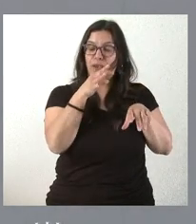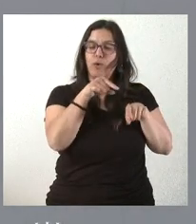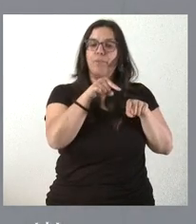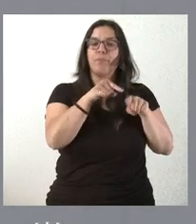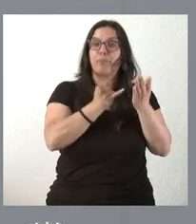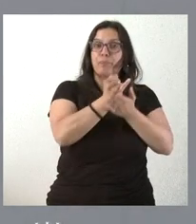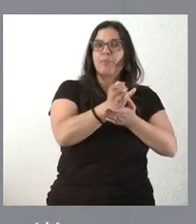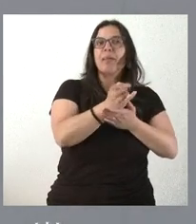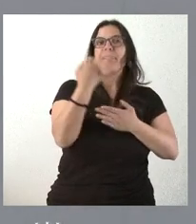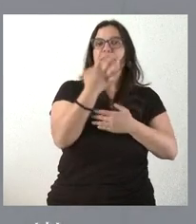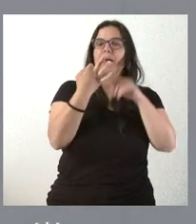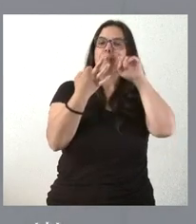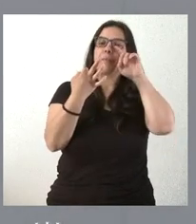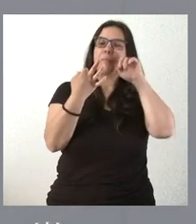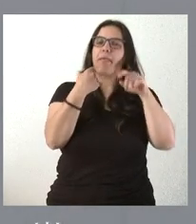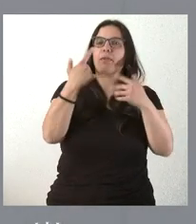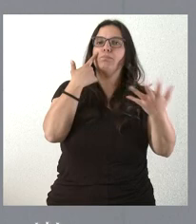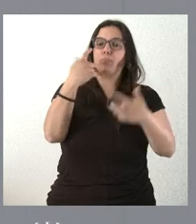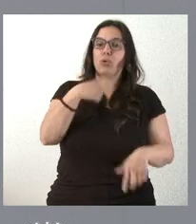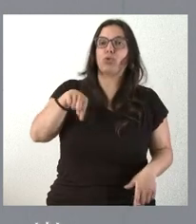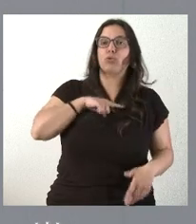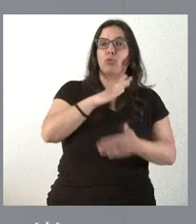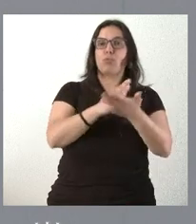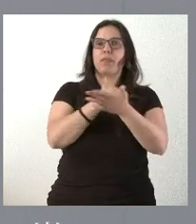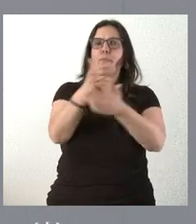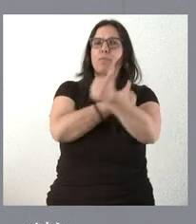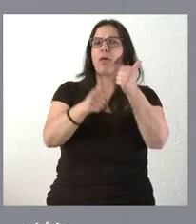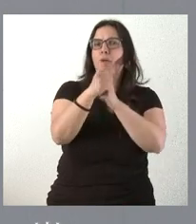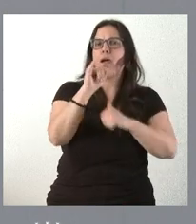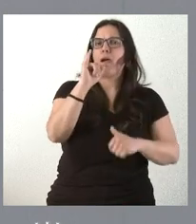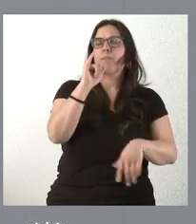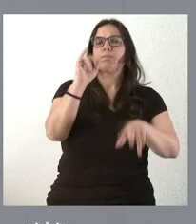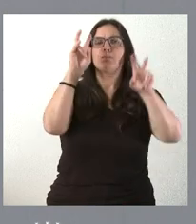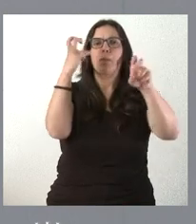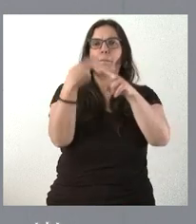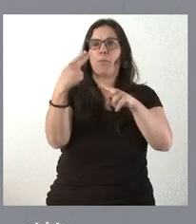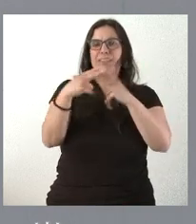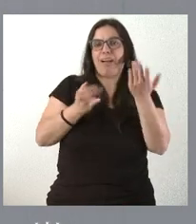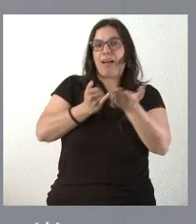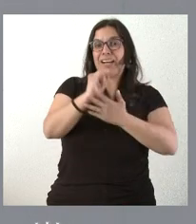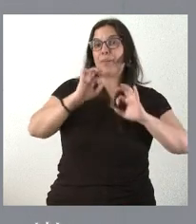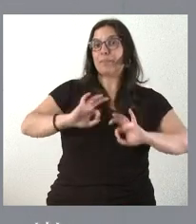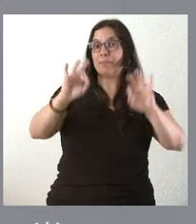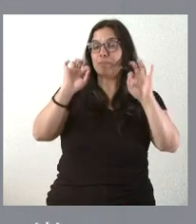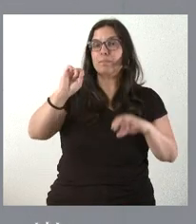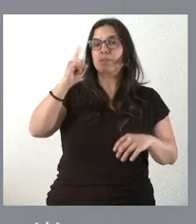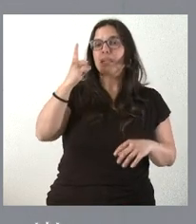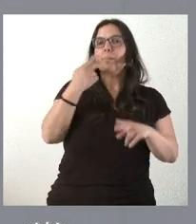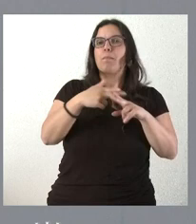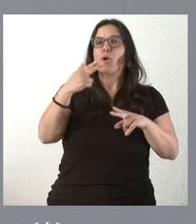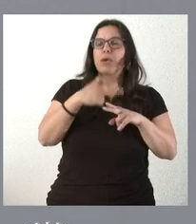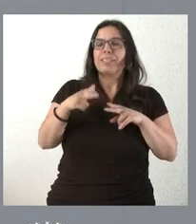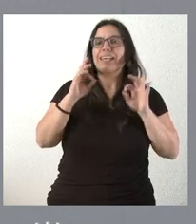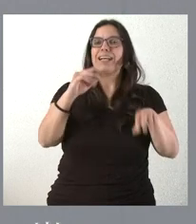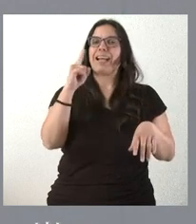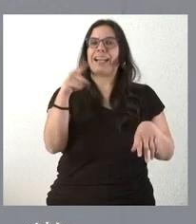poner de manifiesto la prioridad que nuestra comunidad autónoma otorga a toda la política agraria y, específicamente, el ámbito de la política de